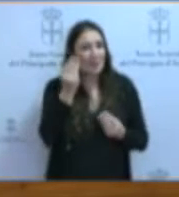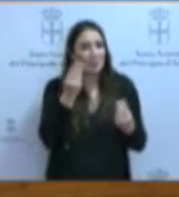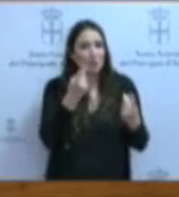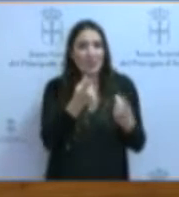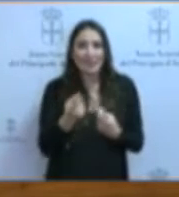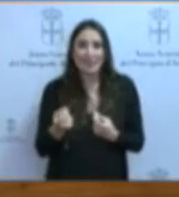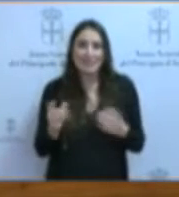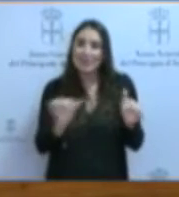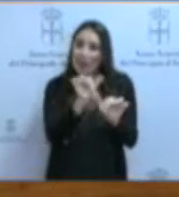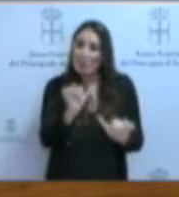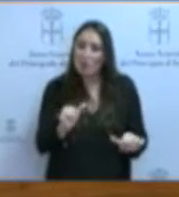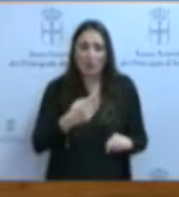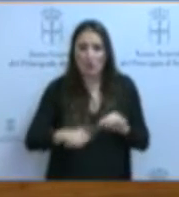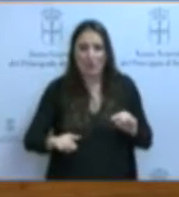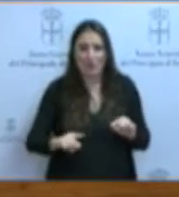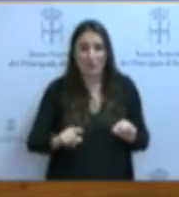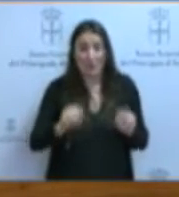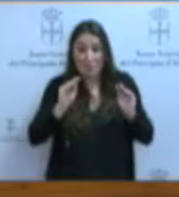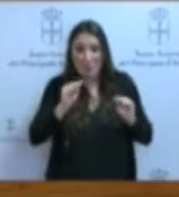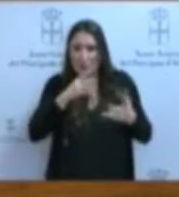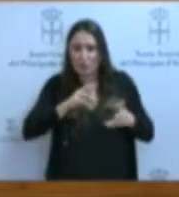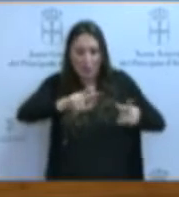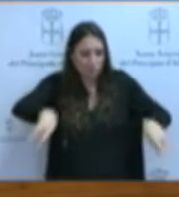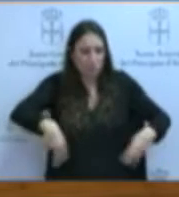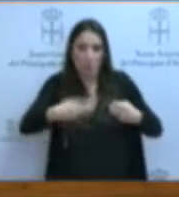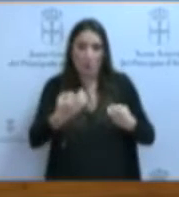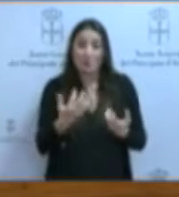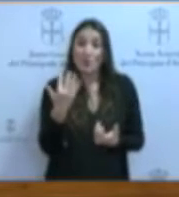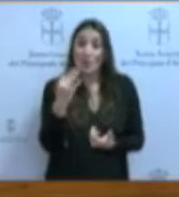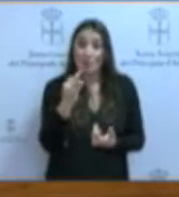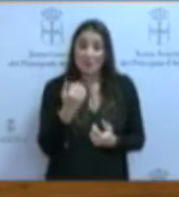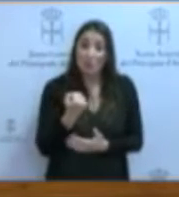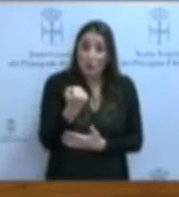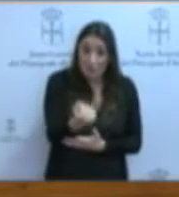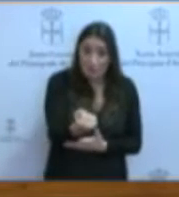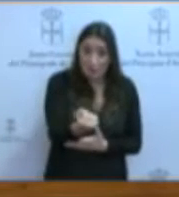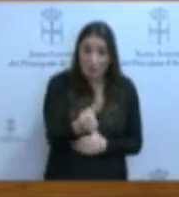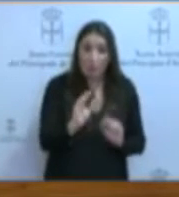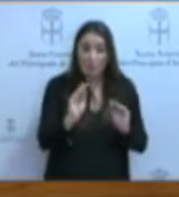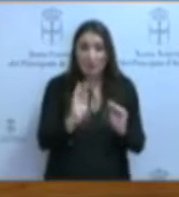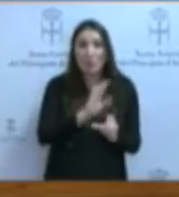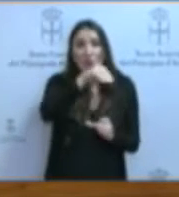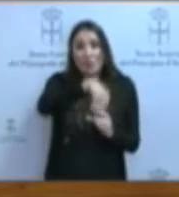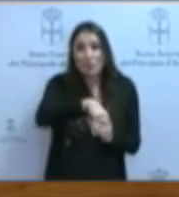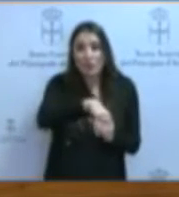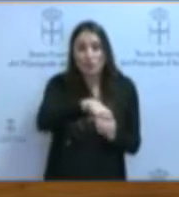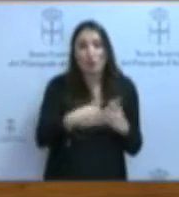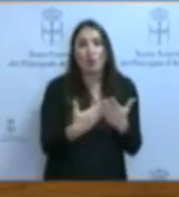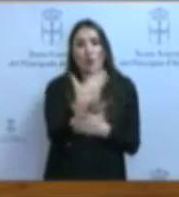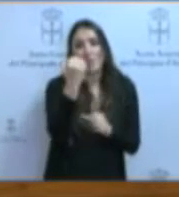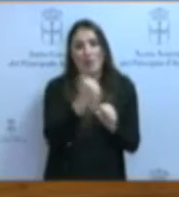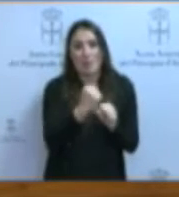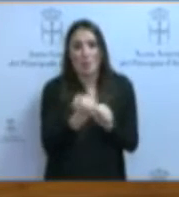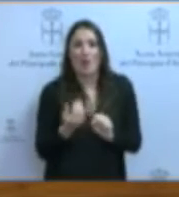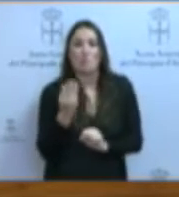un cambio de modelo respecto a la formación actual y que sería muy positivo que ese refuerzo formativo se incluyera dentro de la propia jornada laboral